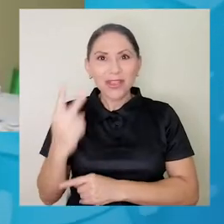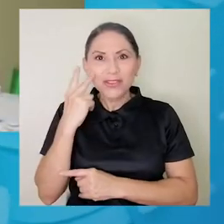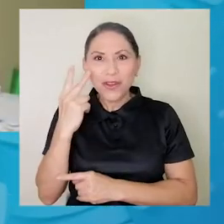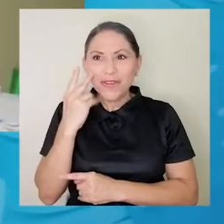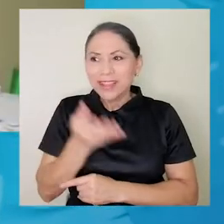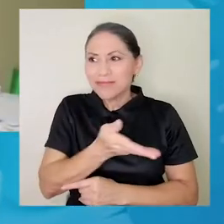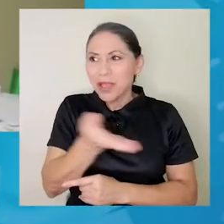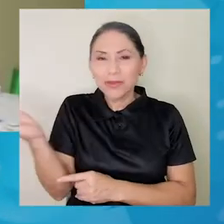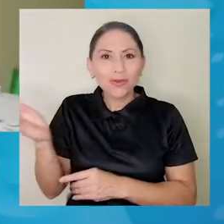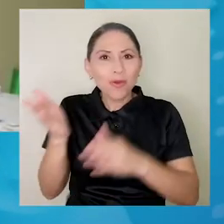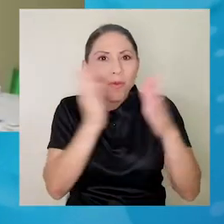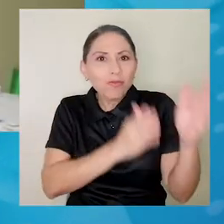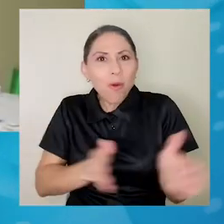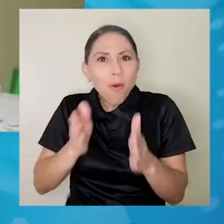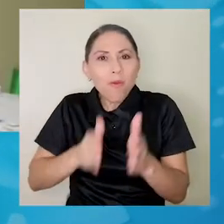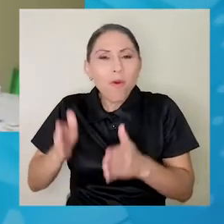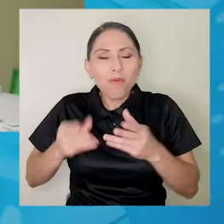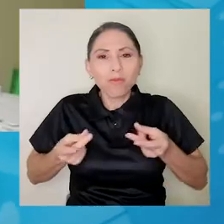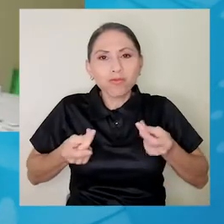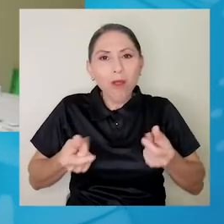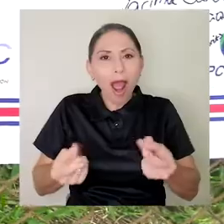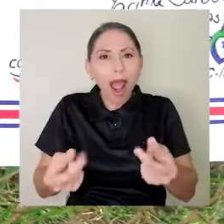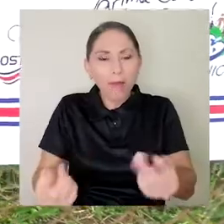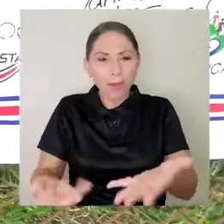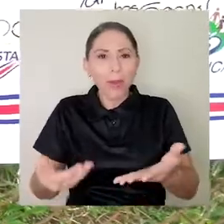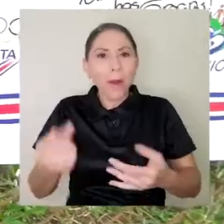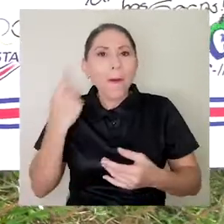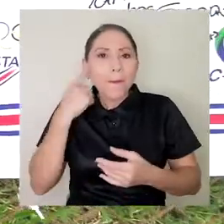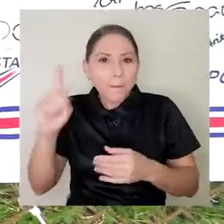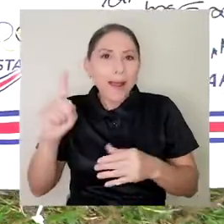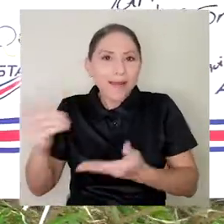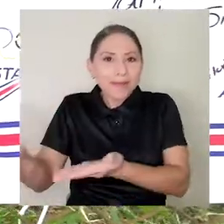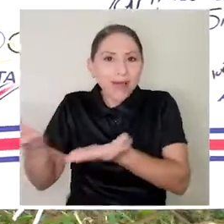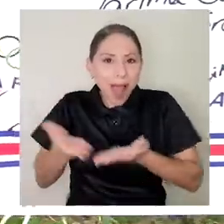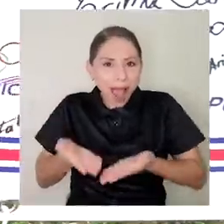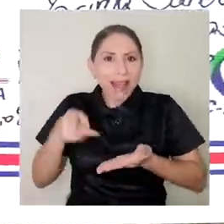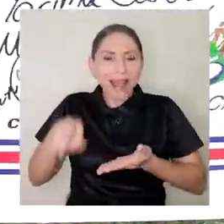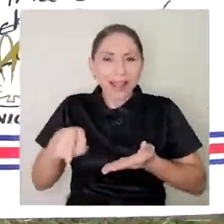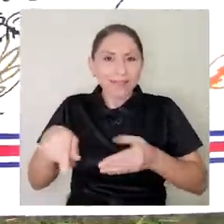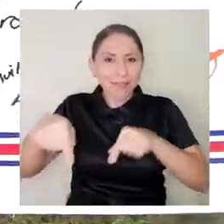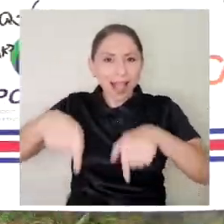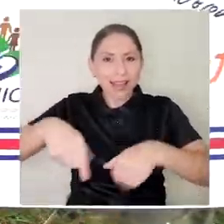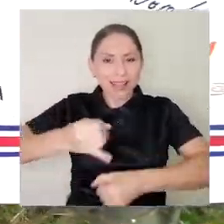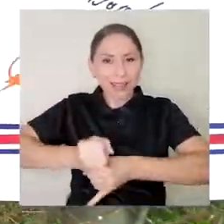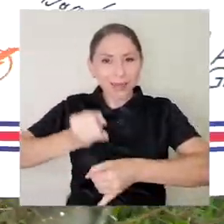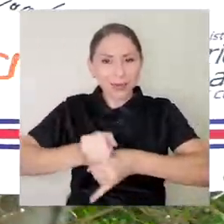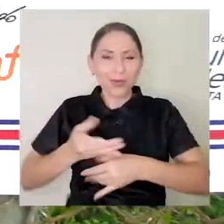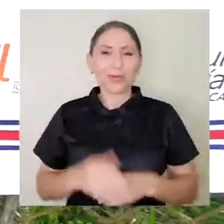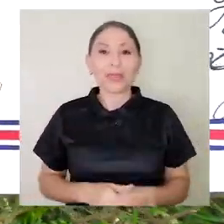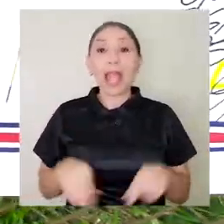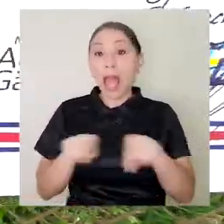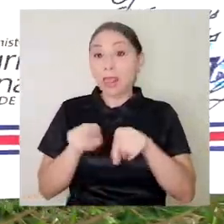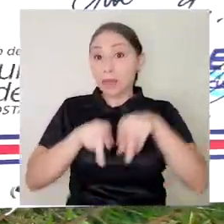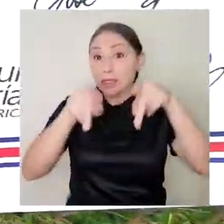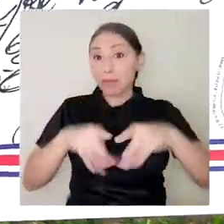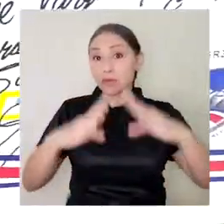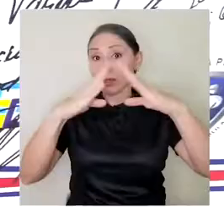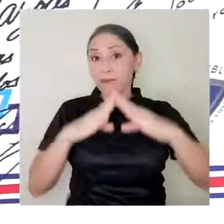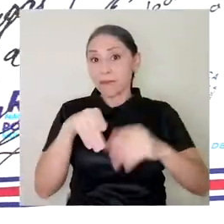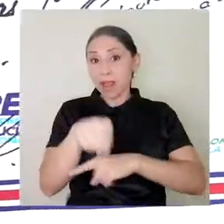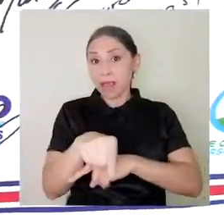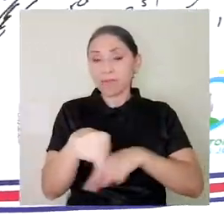una movilización muy efectiva, muy rápida, para hacer llegar estas flores al Instituto. Además de los vecinos,